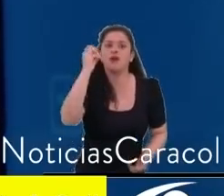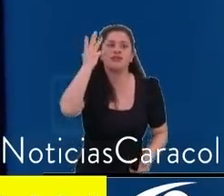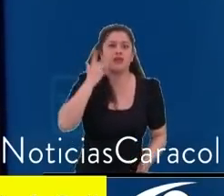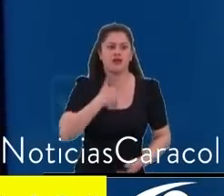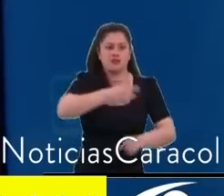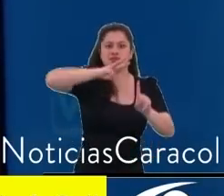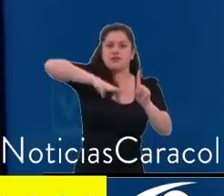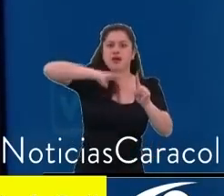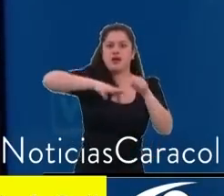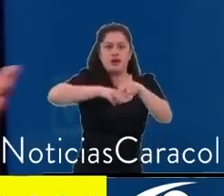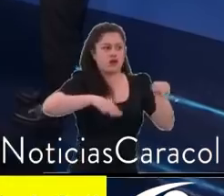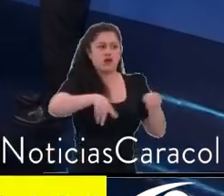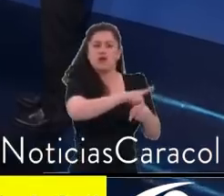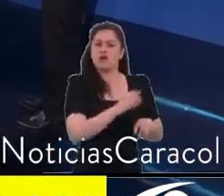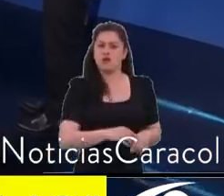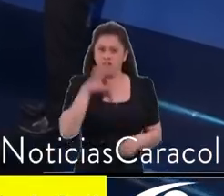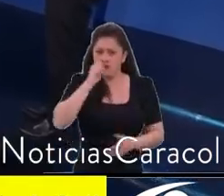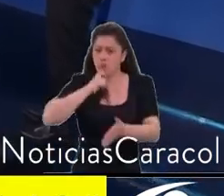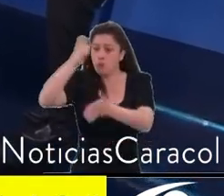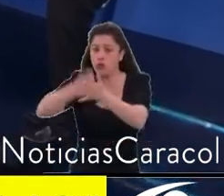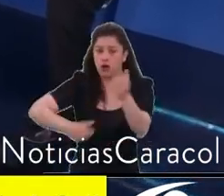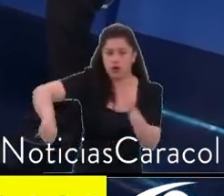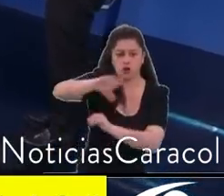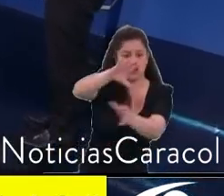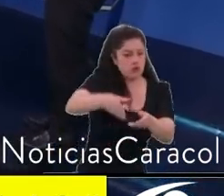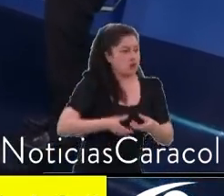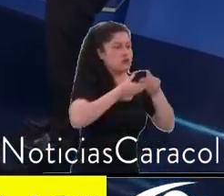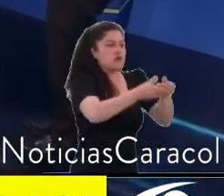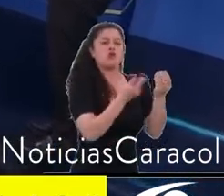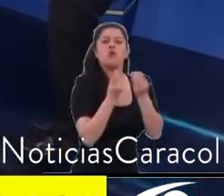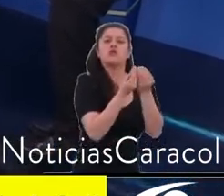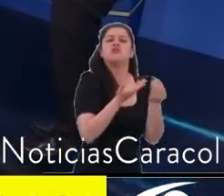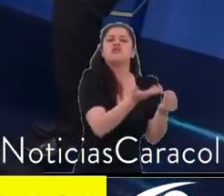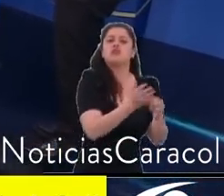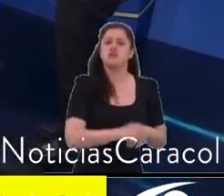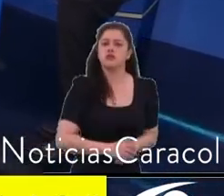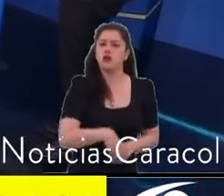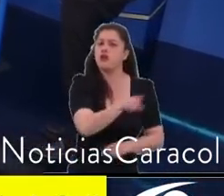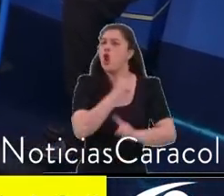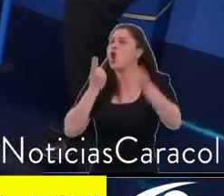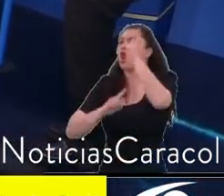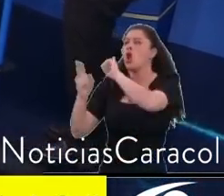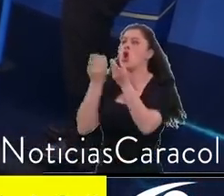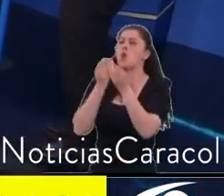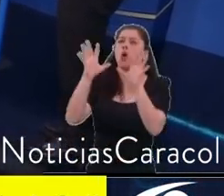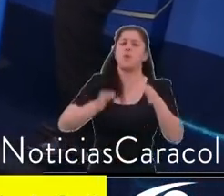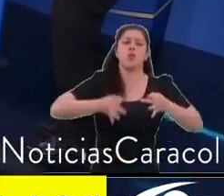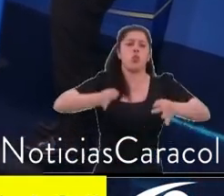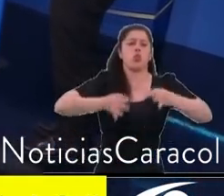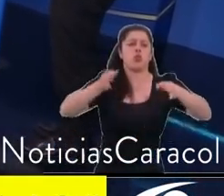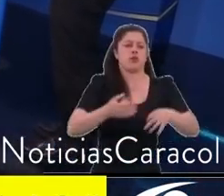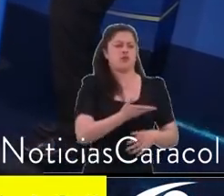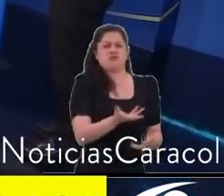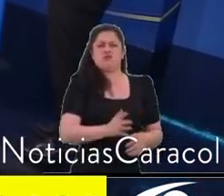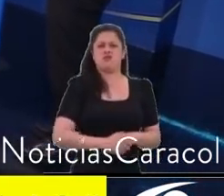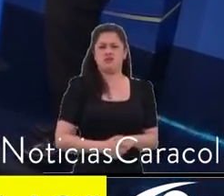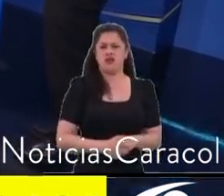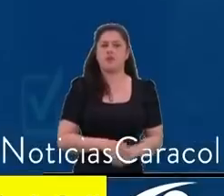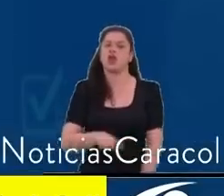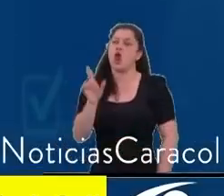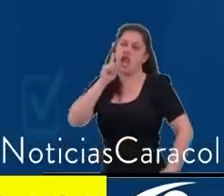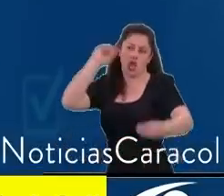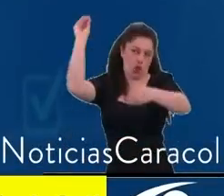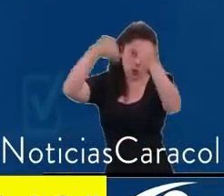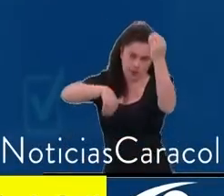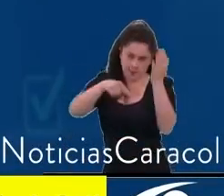para aprobarlo. Ahora, por ejemplo, el concejal Germán García que hoy dice que no le gusta. Concejal, si no le gustaba ¿por qué dio ponencia positiva? Él dio una